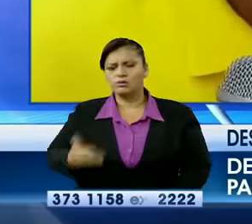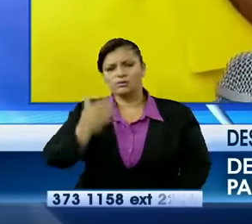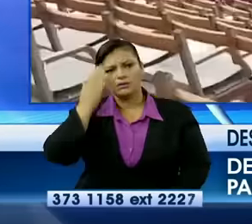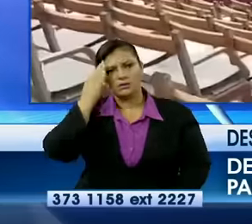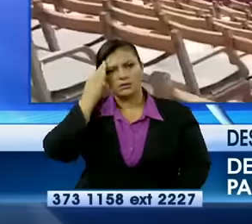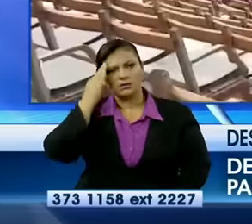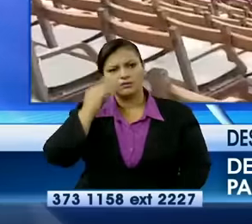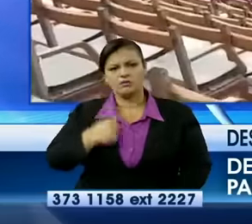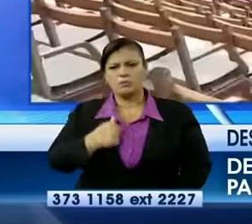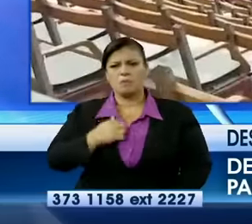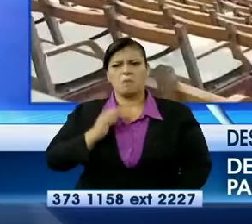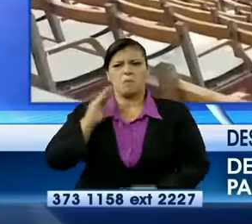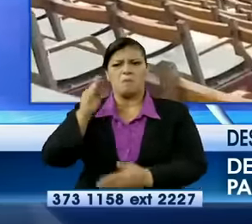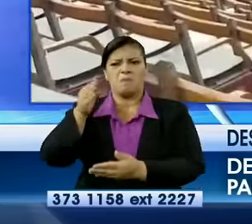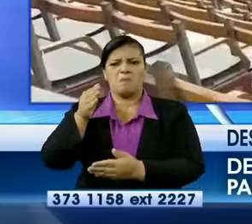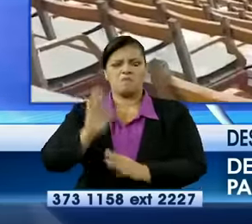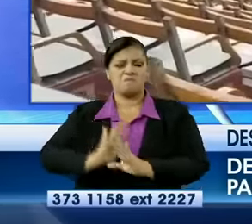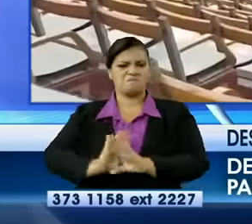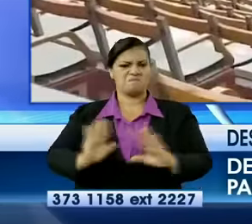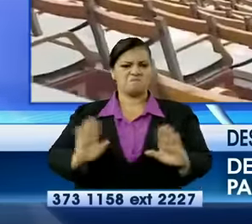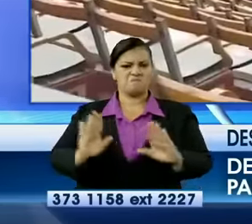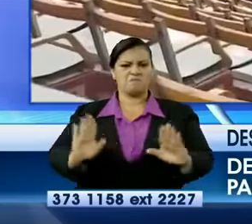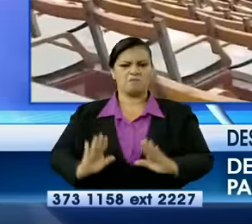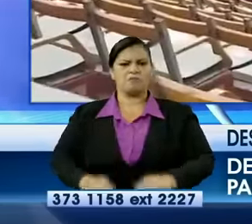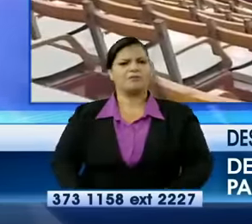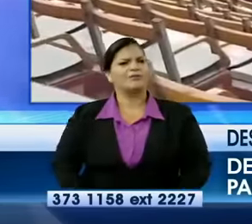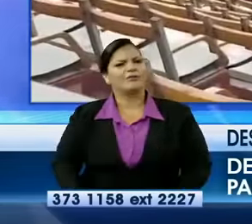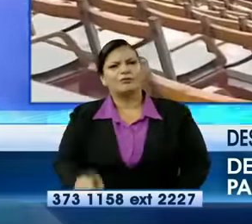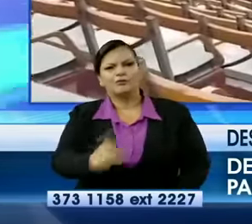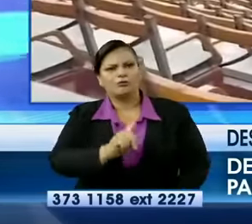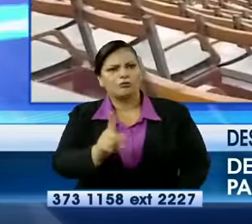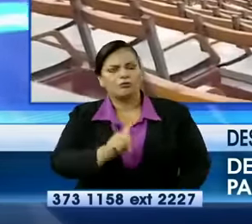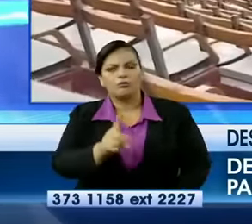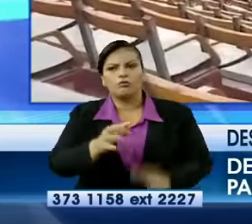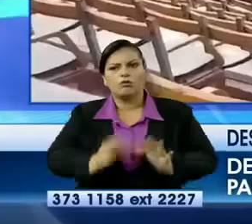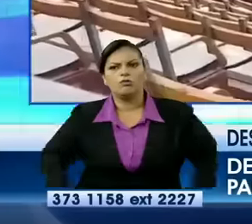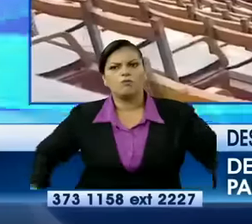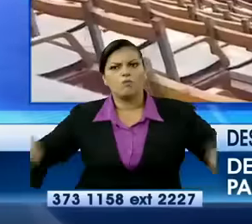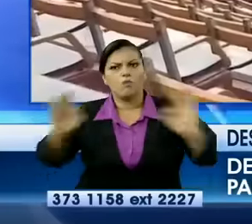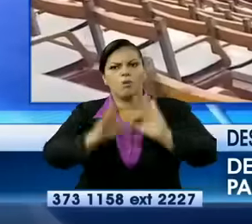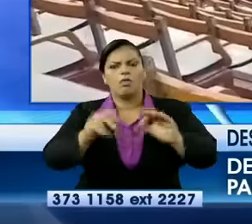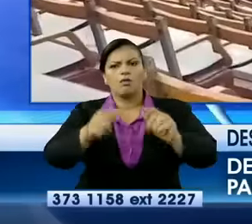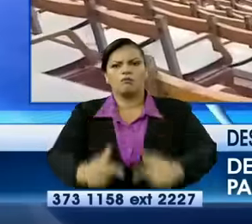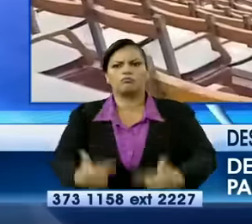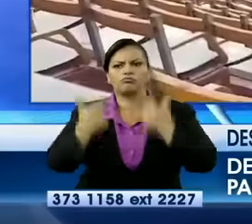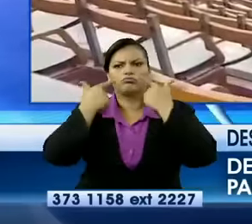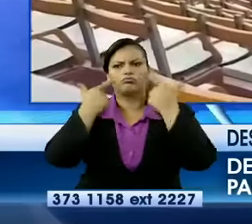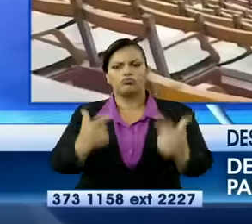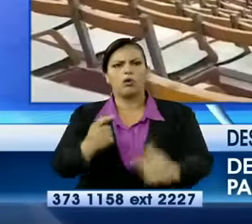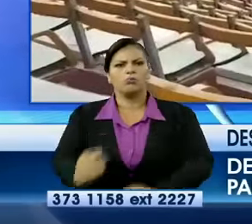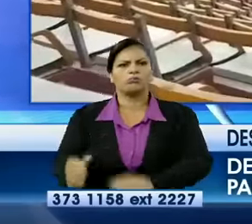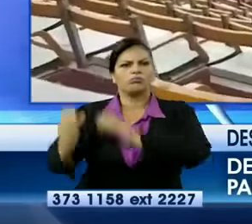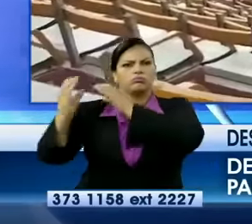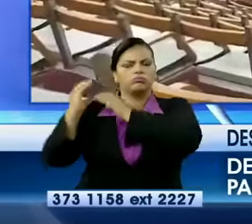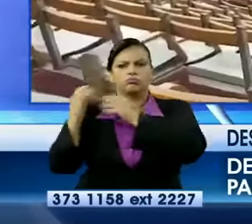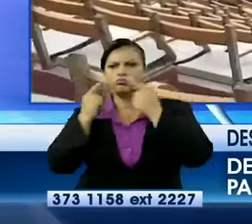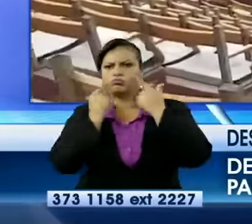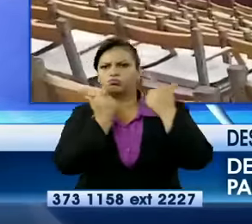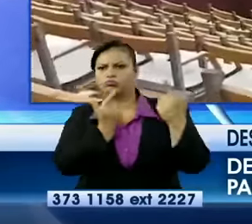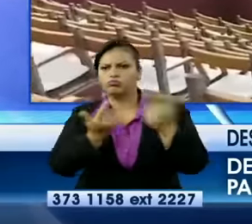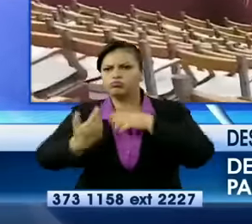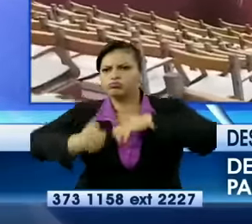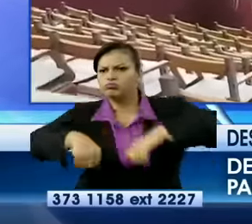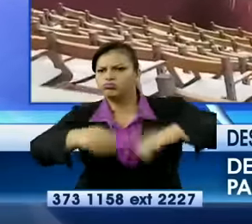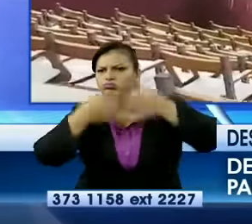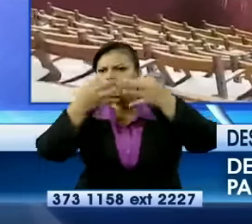renunciar a ir toda la familia. Así es, así es. Se supone que deben brindarse las garantías apropiadas para que esa fiesta deportiva